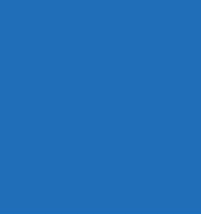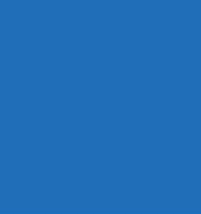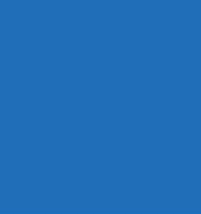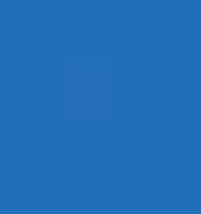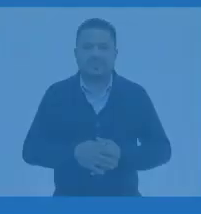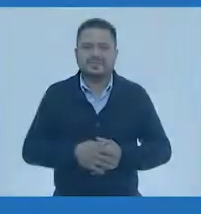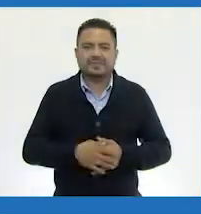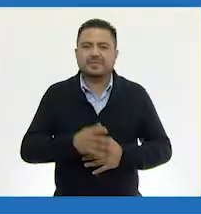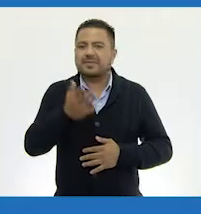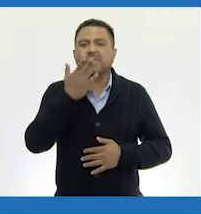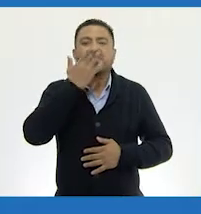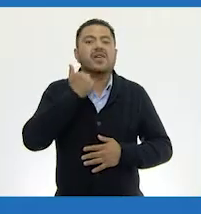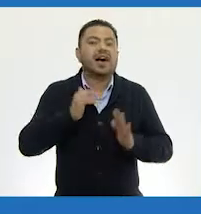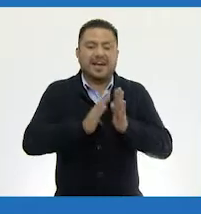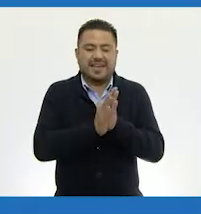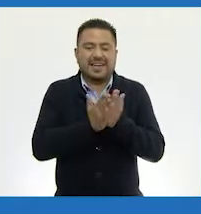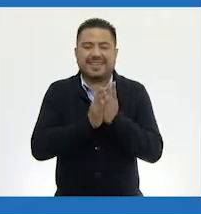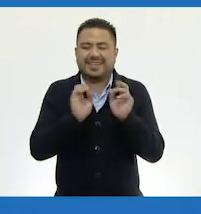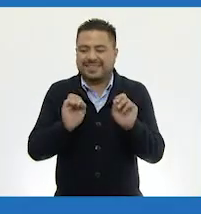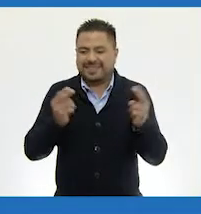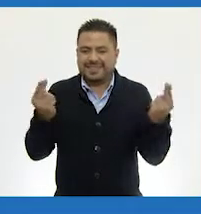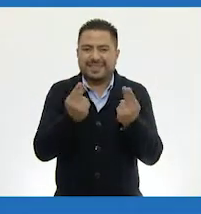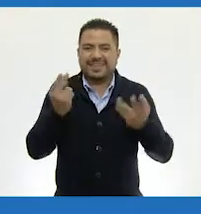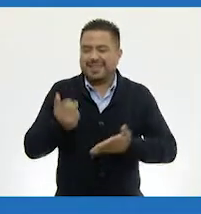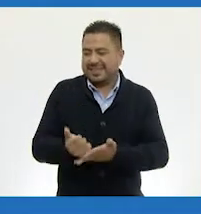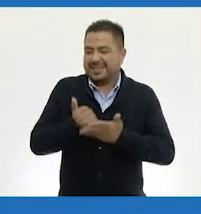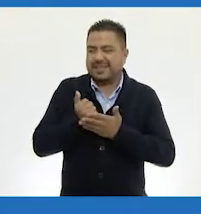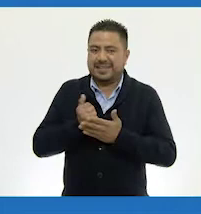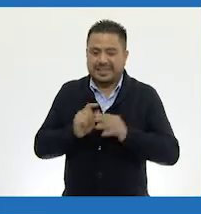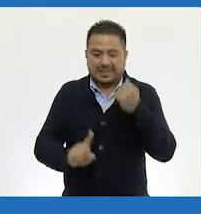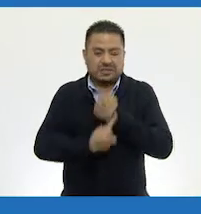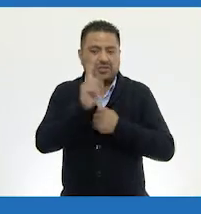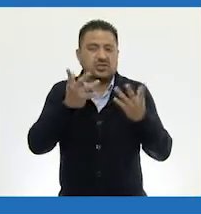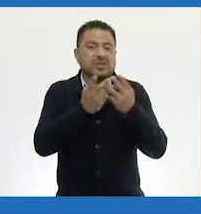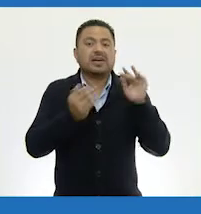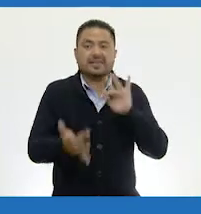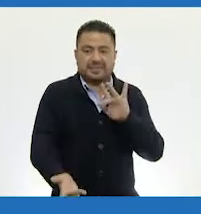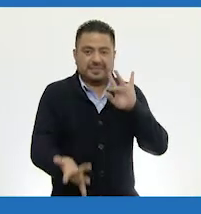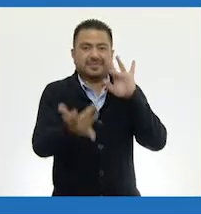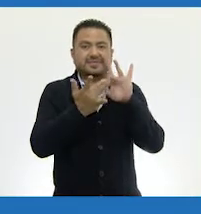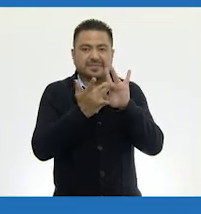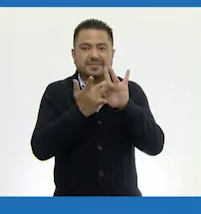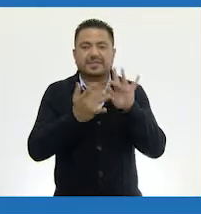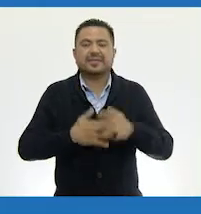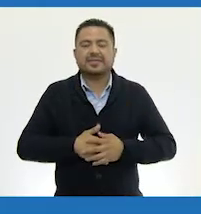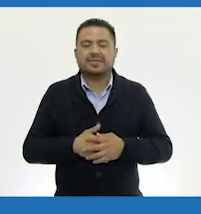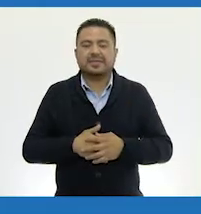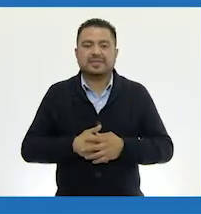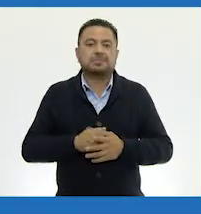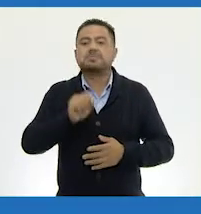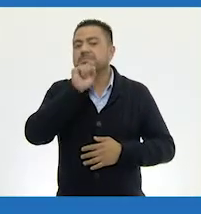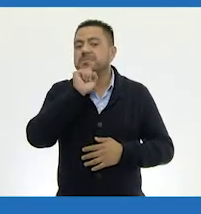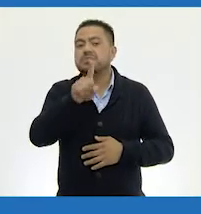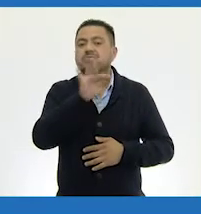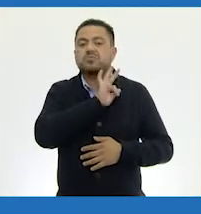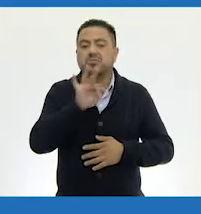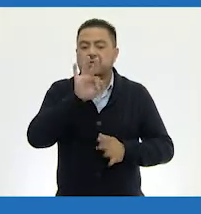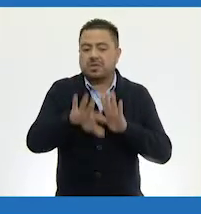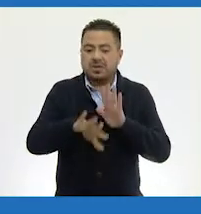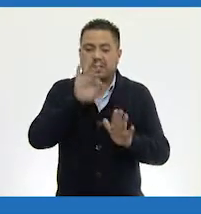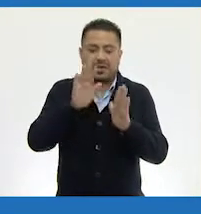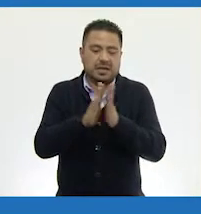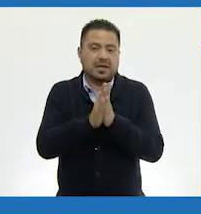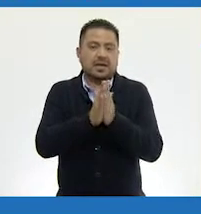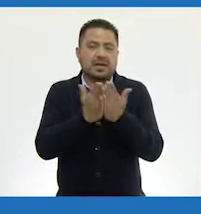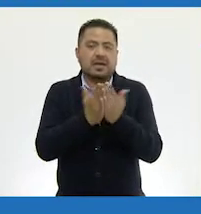Si no tienes el libro de texto o necesitas ayuda para resolver tus dudas, contáctanos. También puedes encontrar los